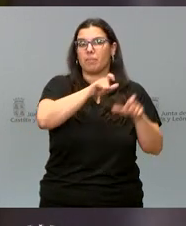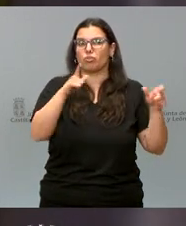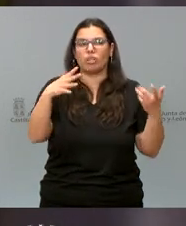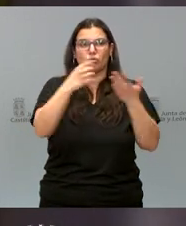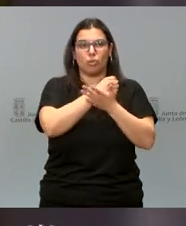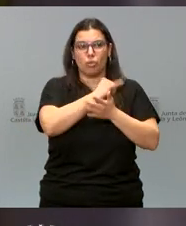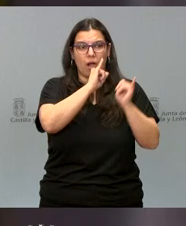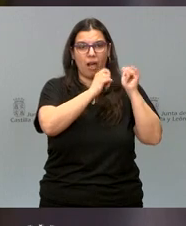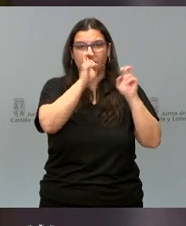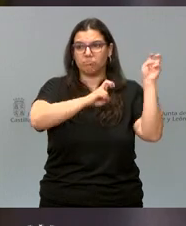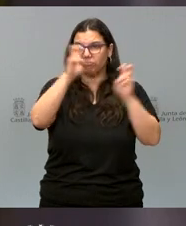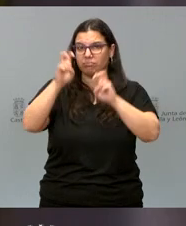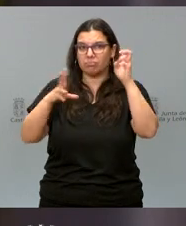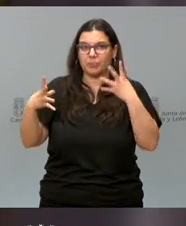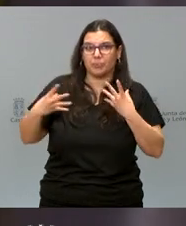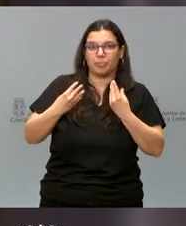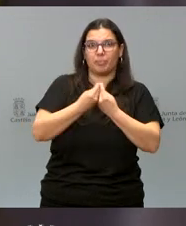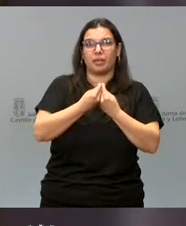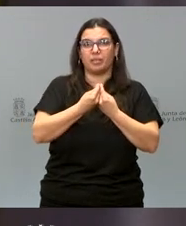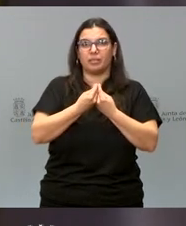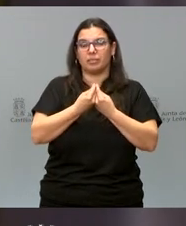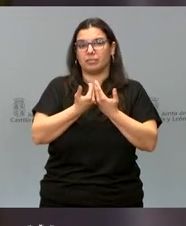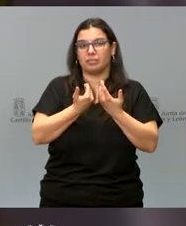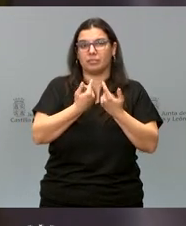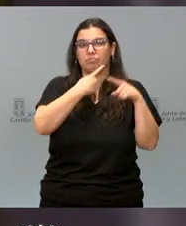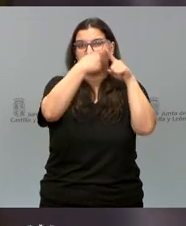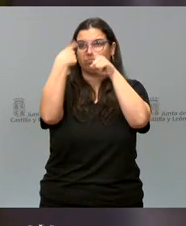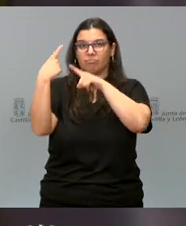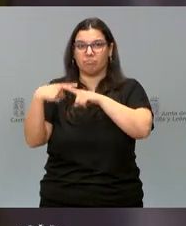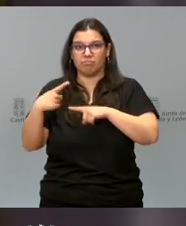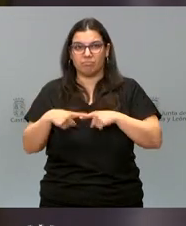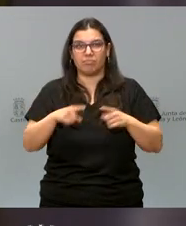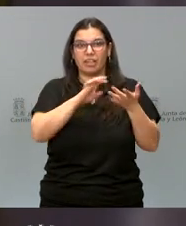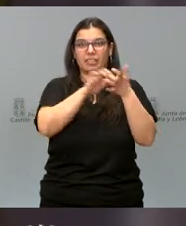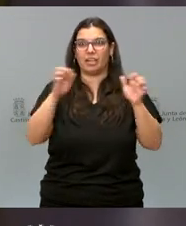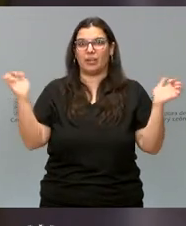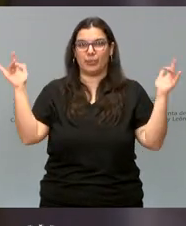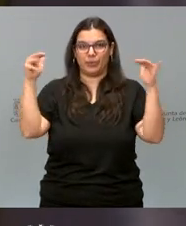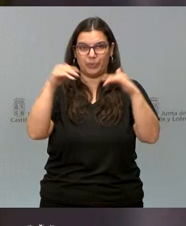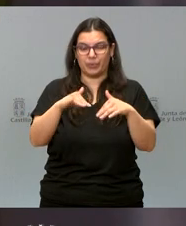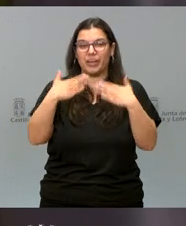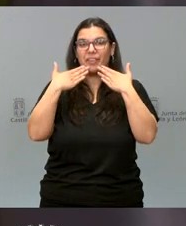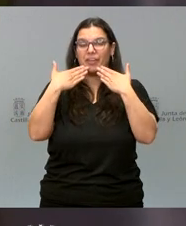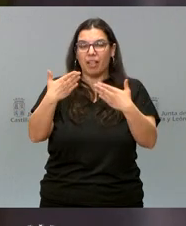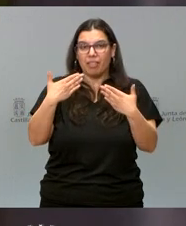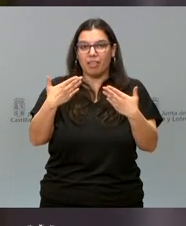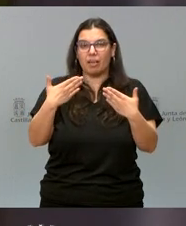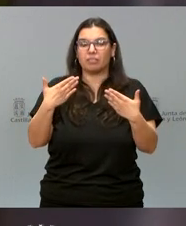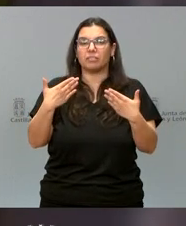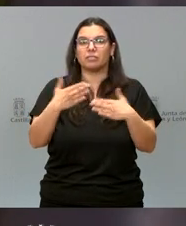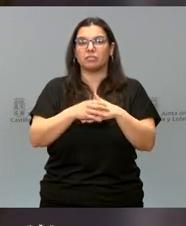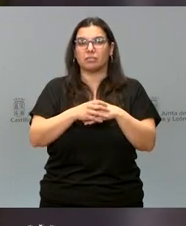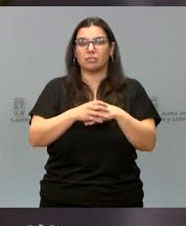aquí hoy nos acompañáis desde todos los rincones de esta extensa tierra. Quiero agradecer a todos quienes